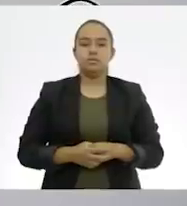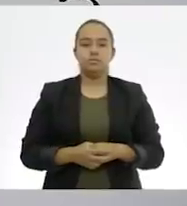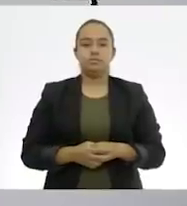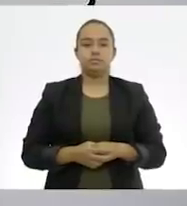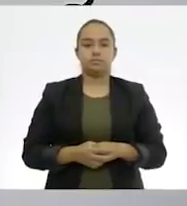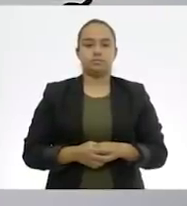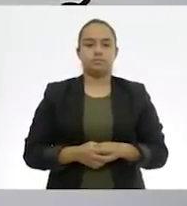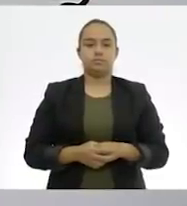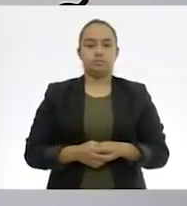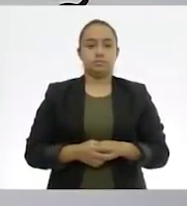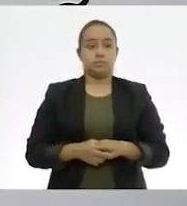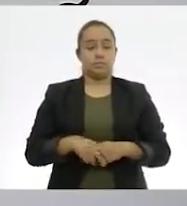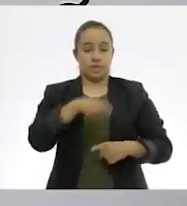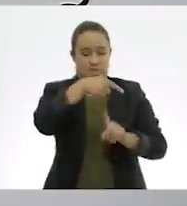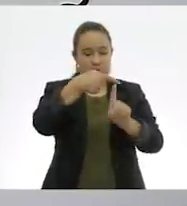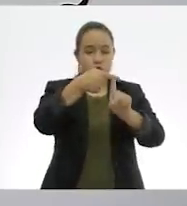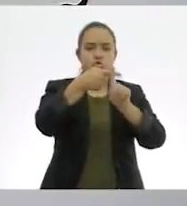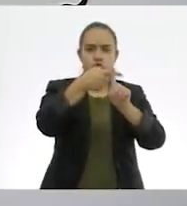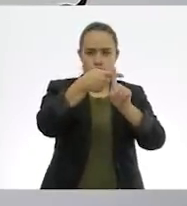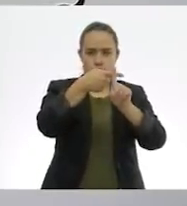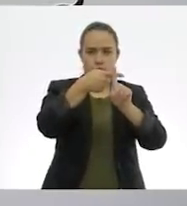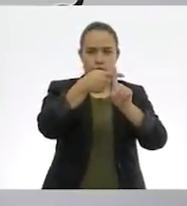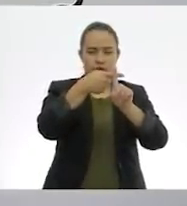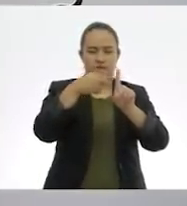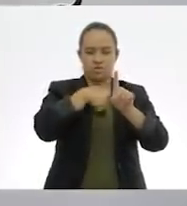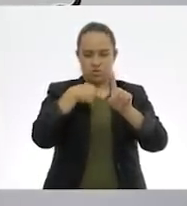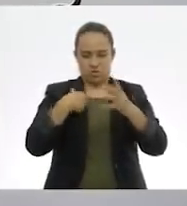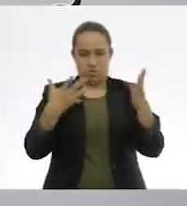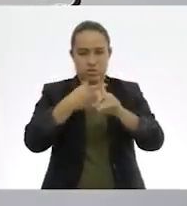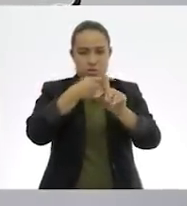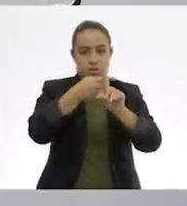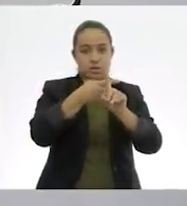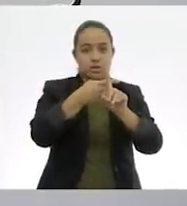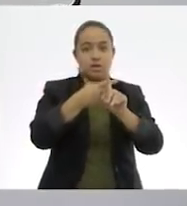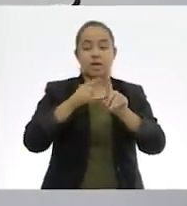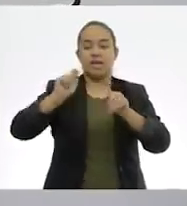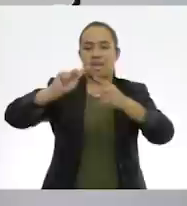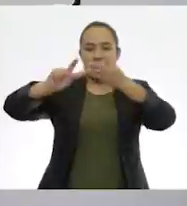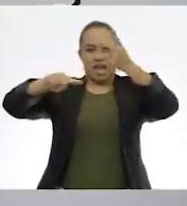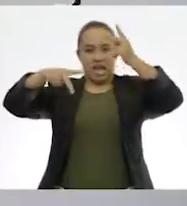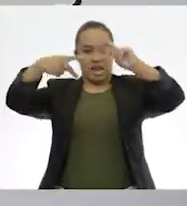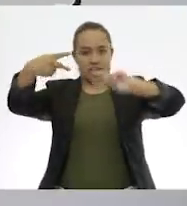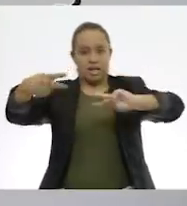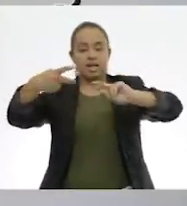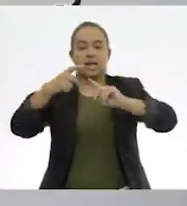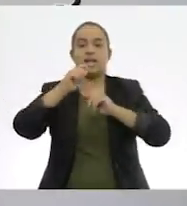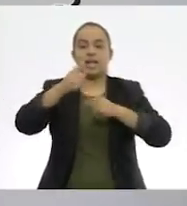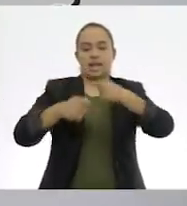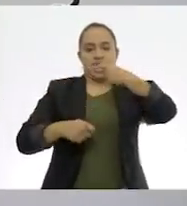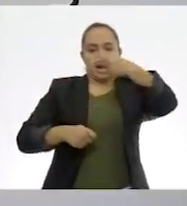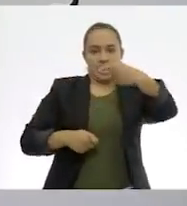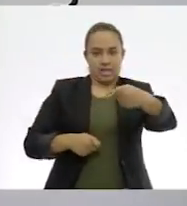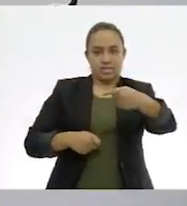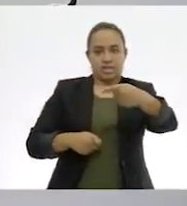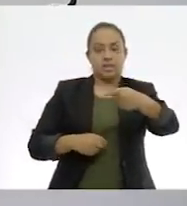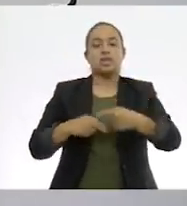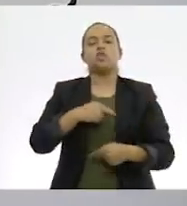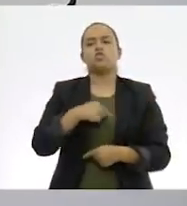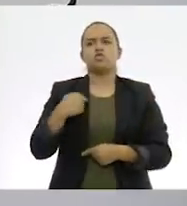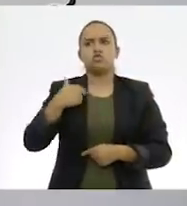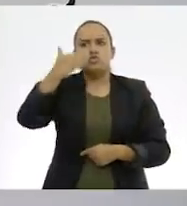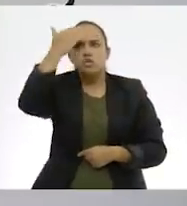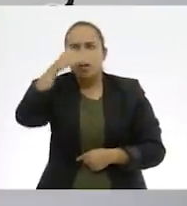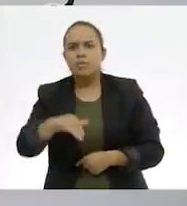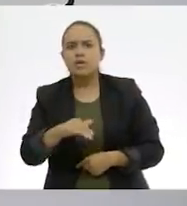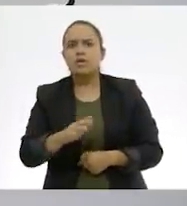Y aunque es una suma la que necesitamos, la operación inversa es la resta. Y de esa manera podríamos saber